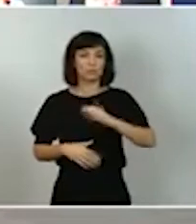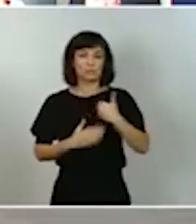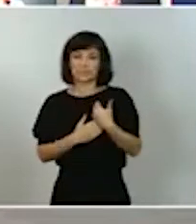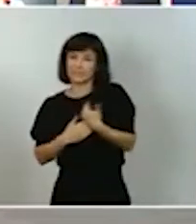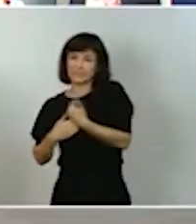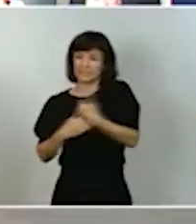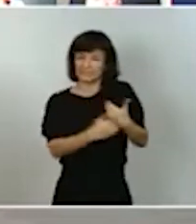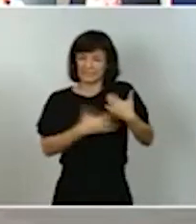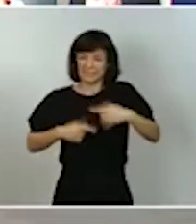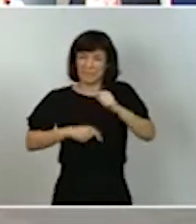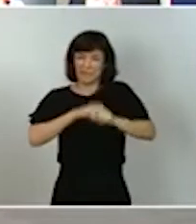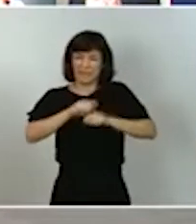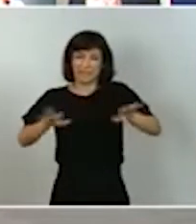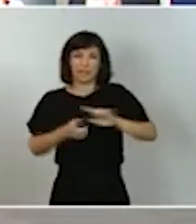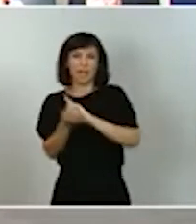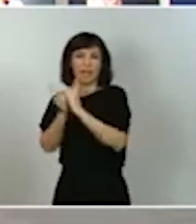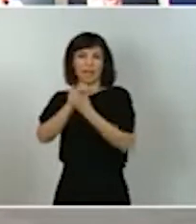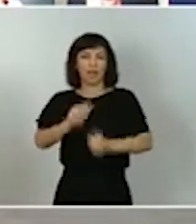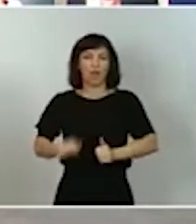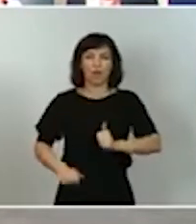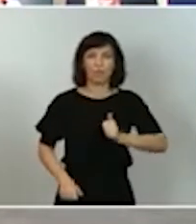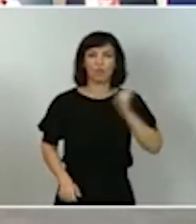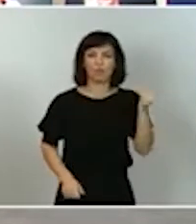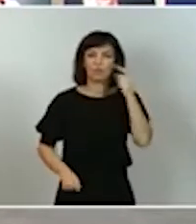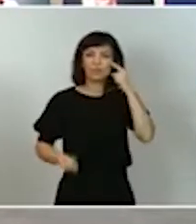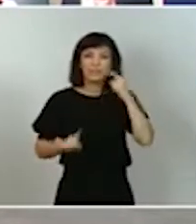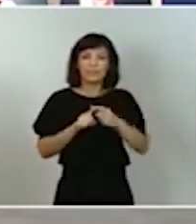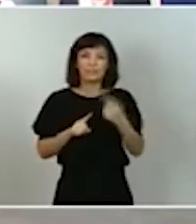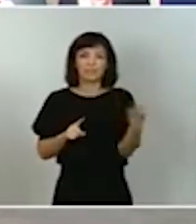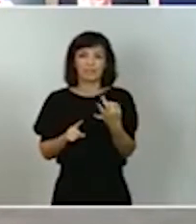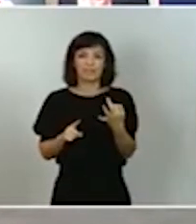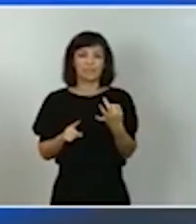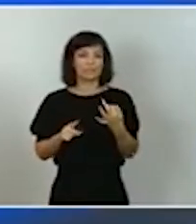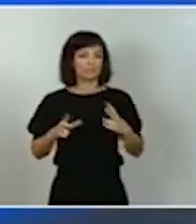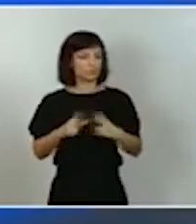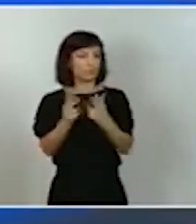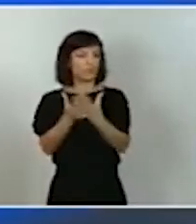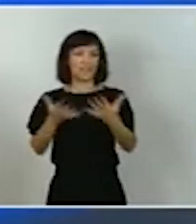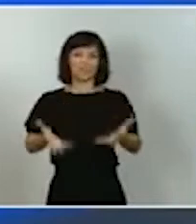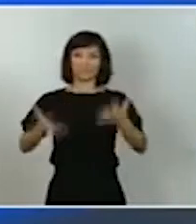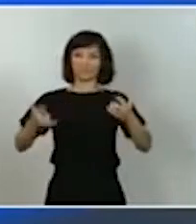en una oportunidad para ganar como sociedad nuestro futuro.